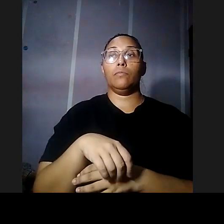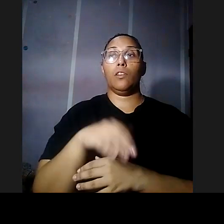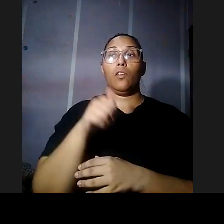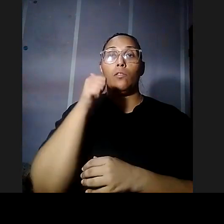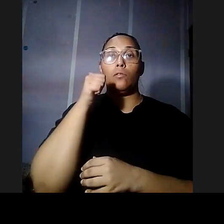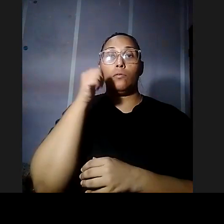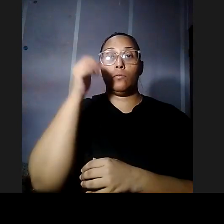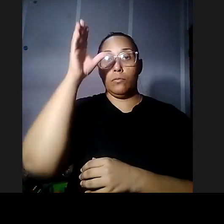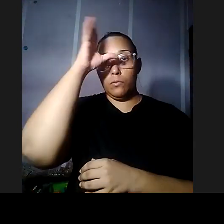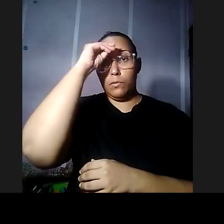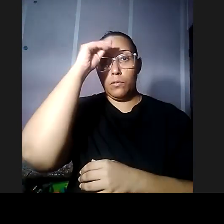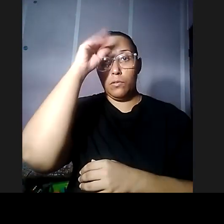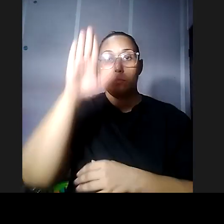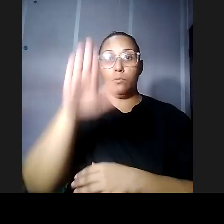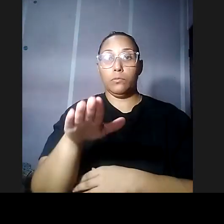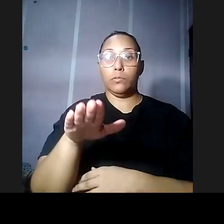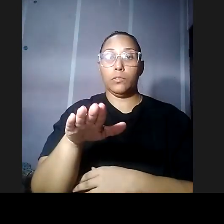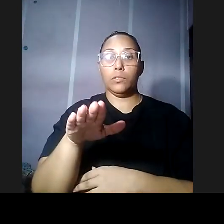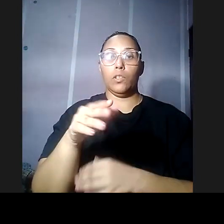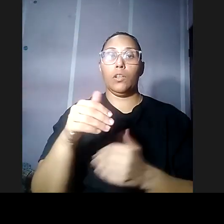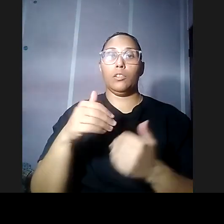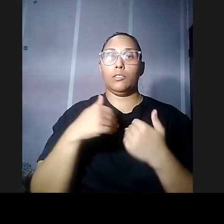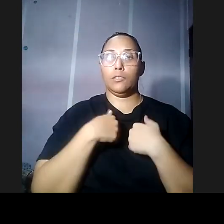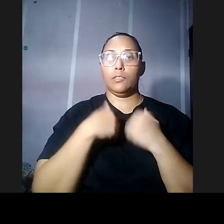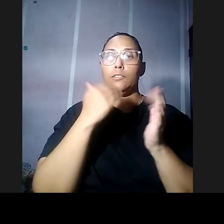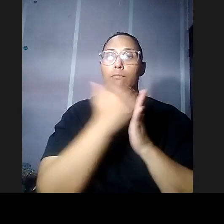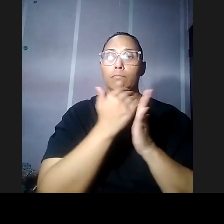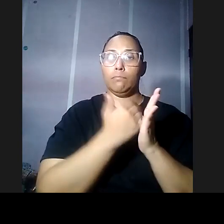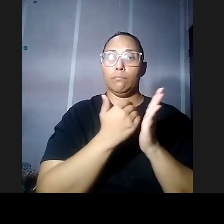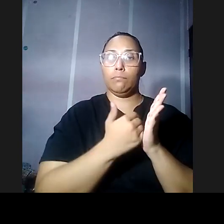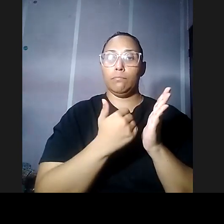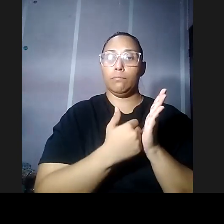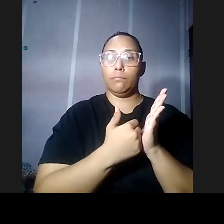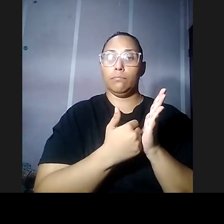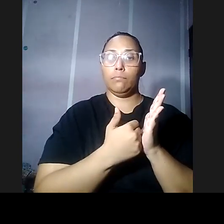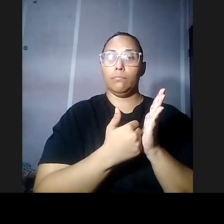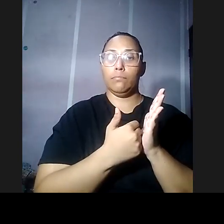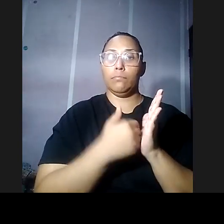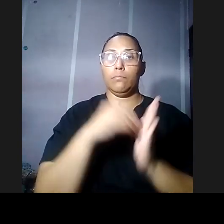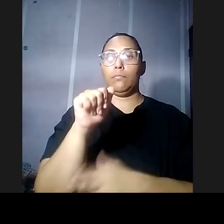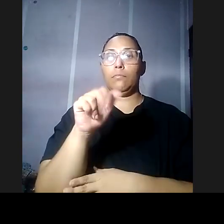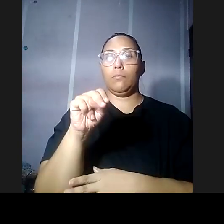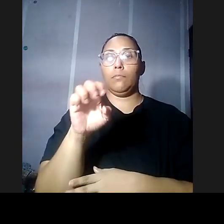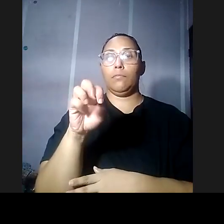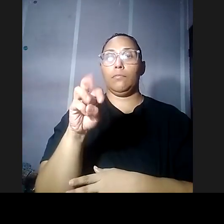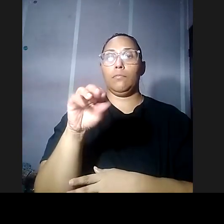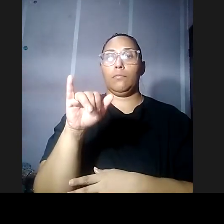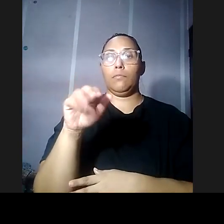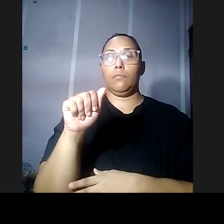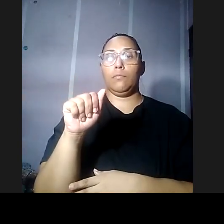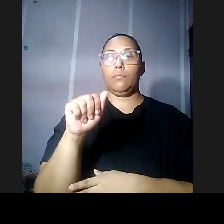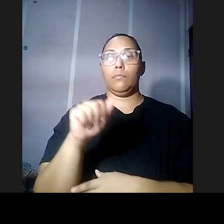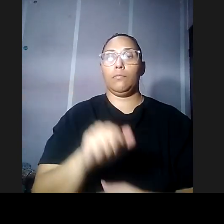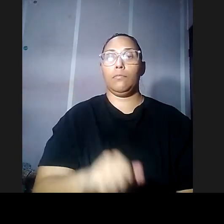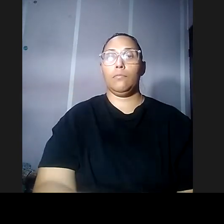sale en un documental que tiene que ver con con la comisión de la anemia si no me equivoco no veo el